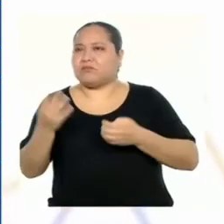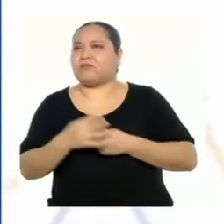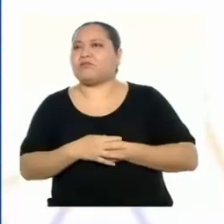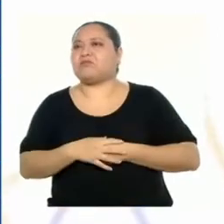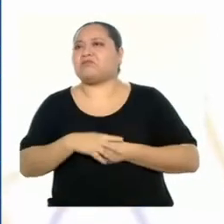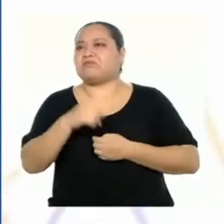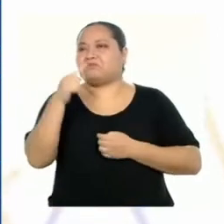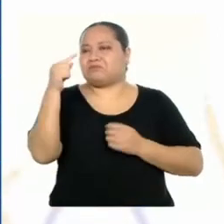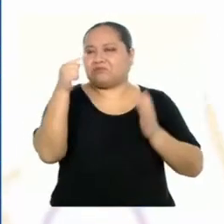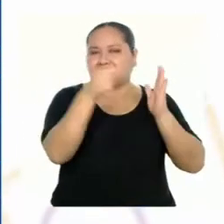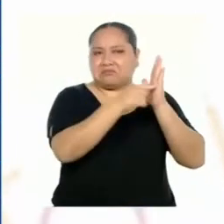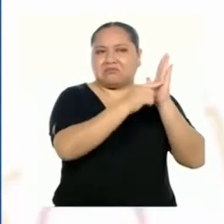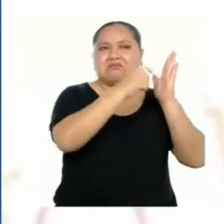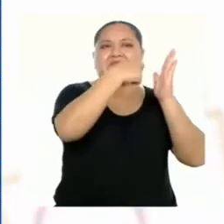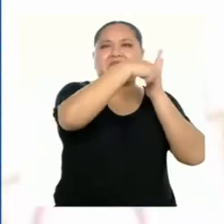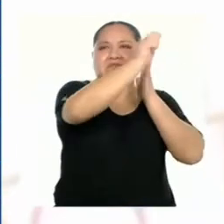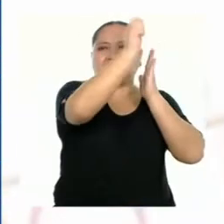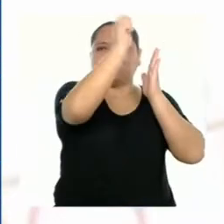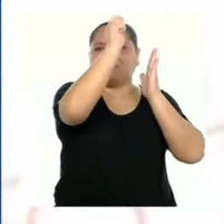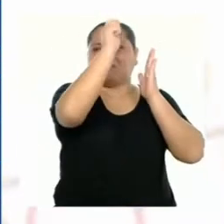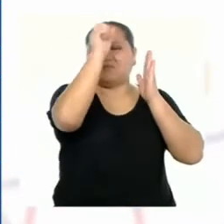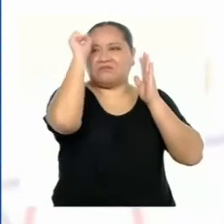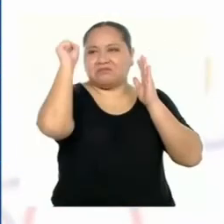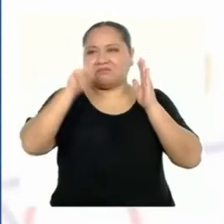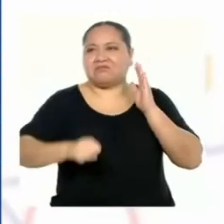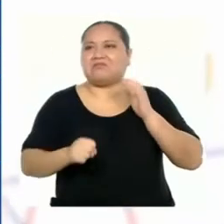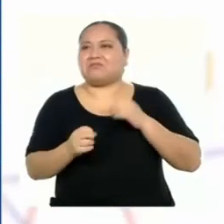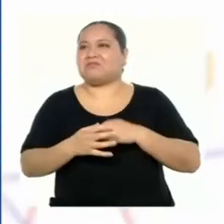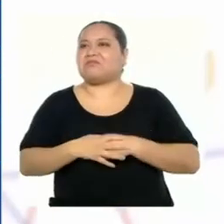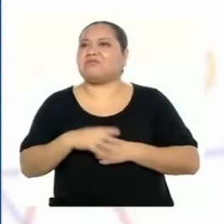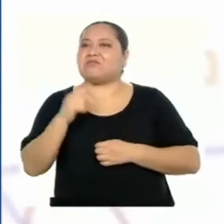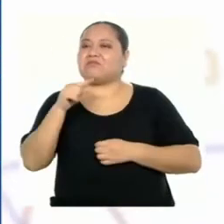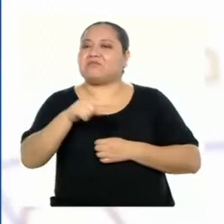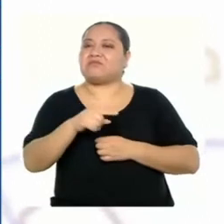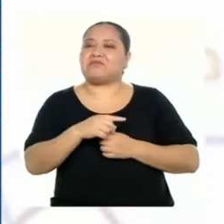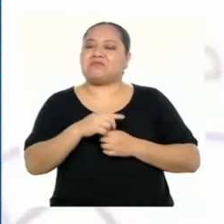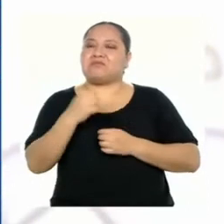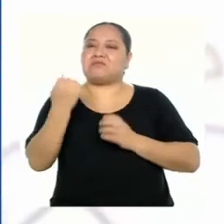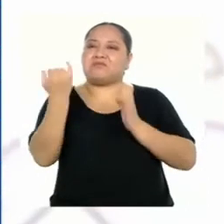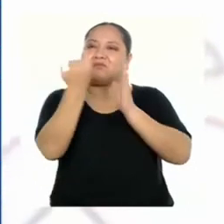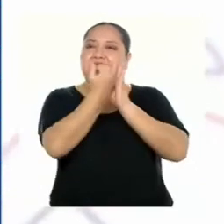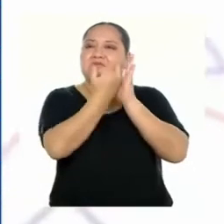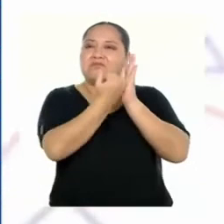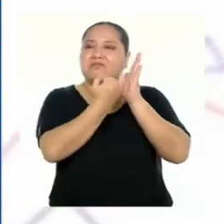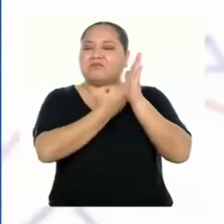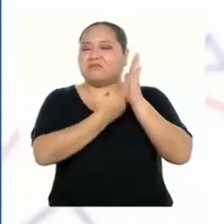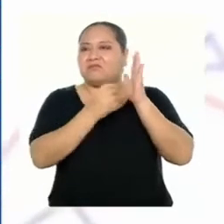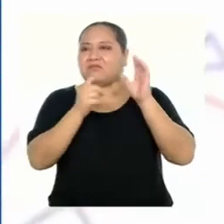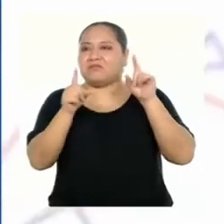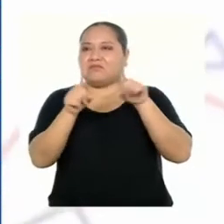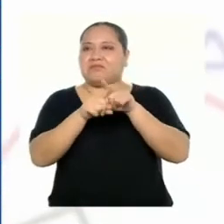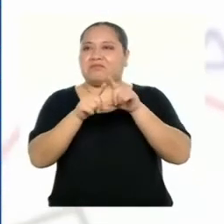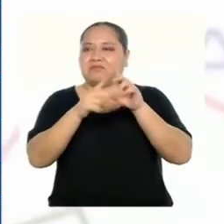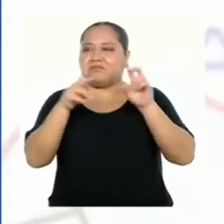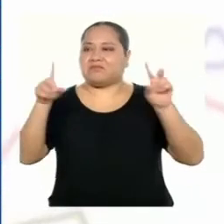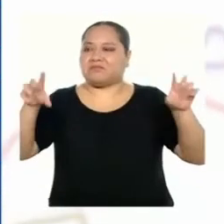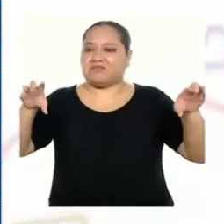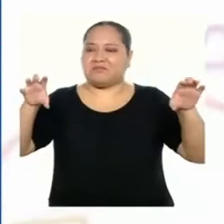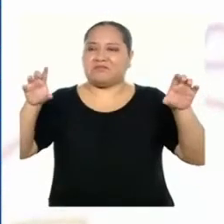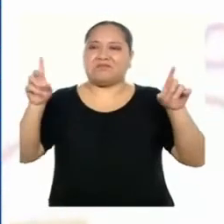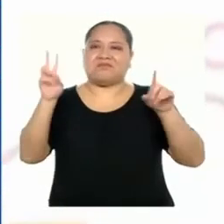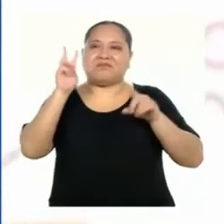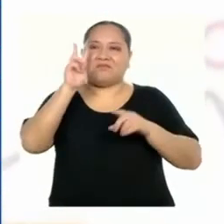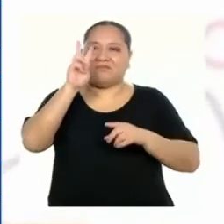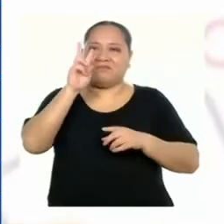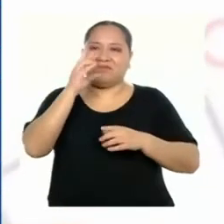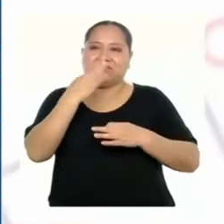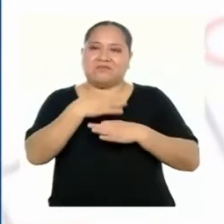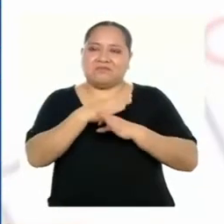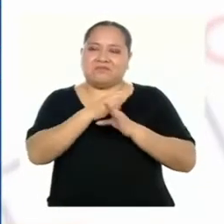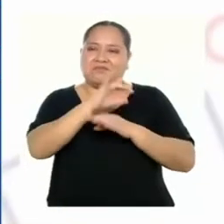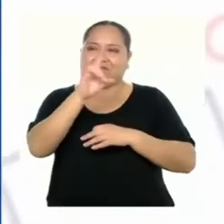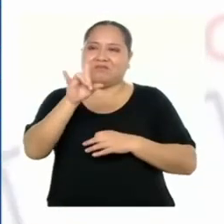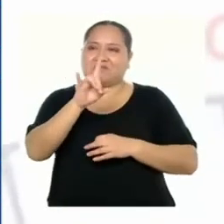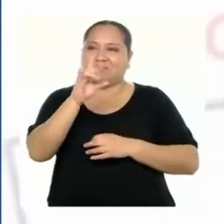Aquí yo diría que doble check, porque lo hicimos de manera algebraica y utilizando el modelo de barras.